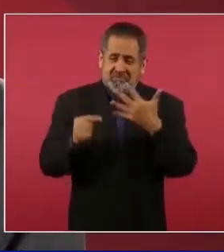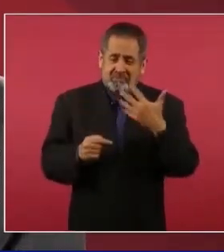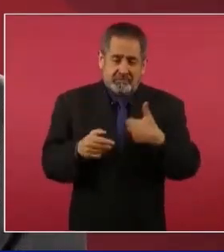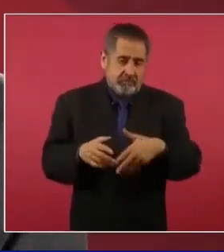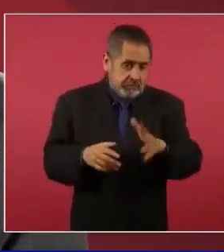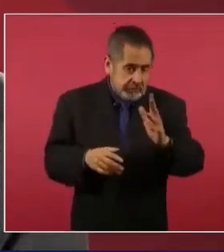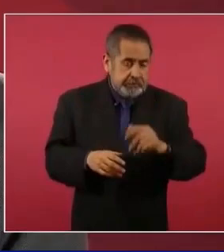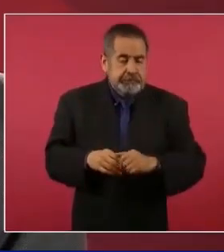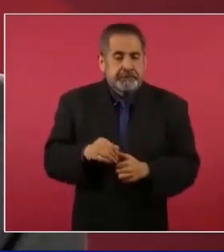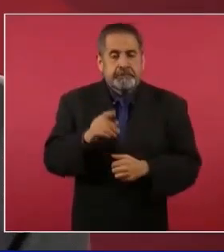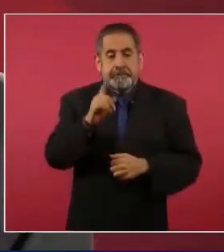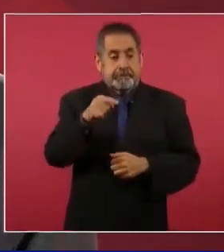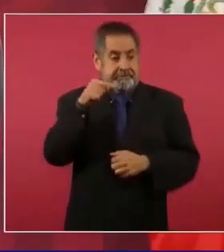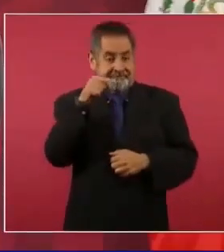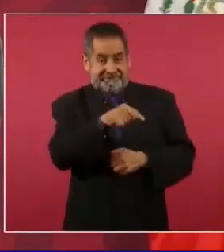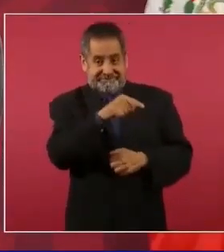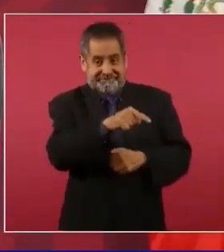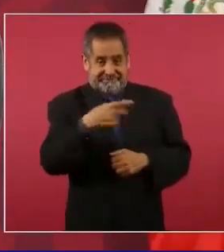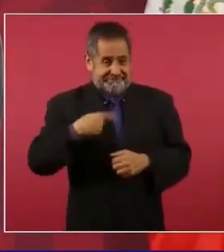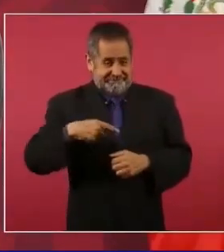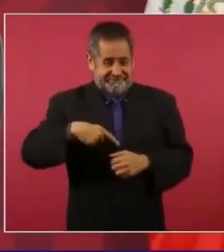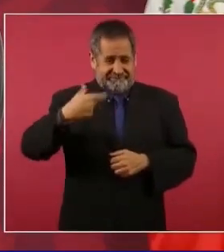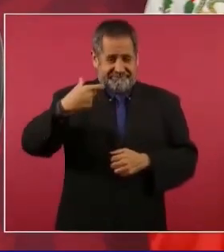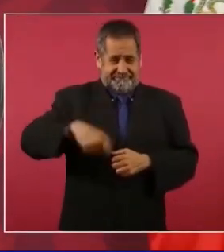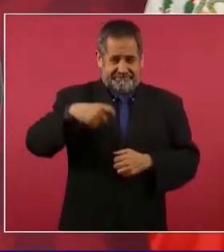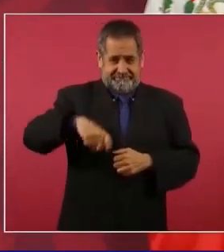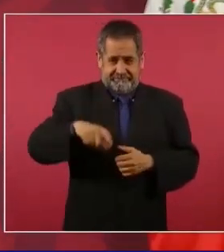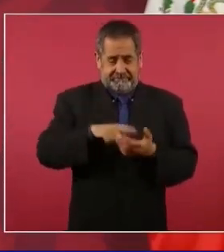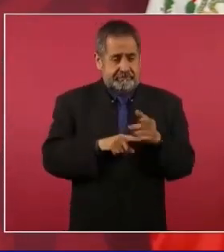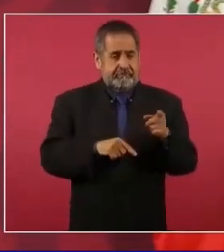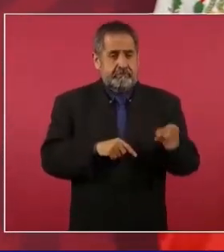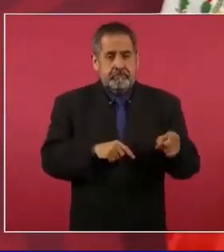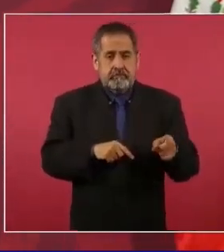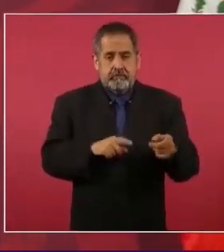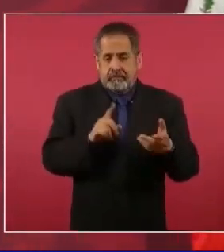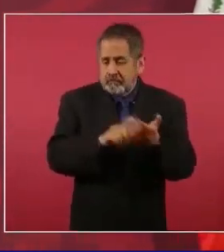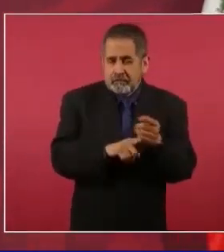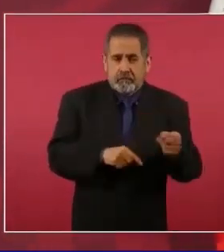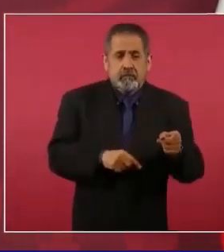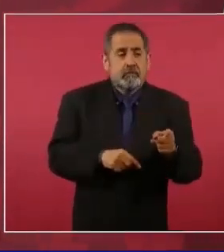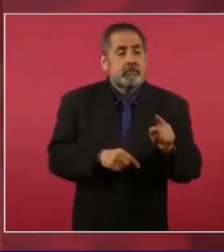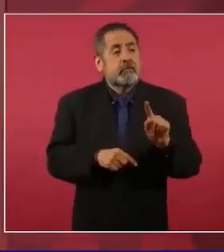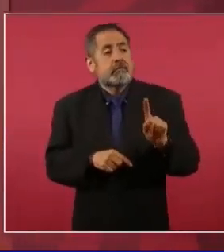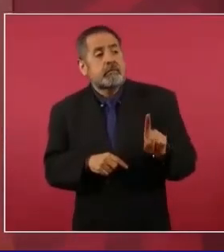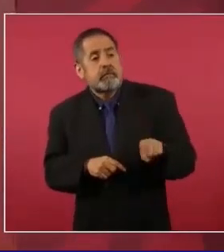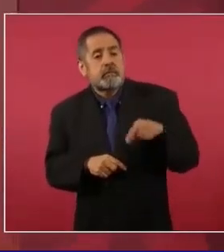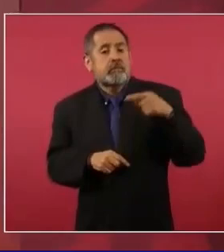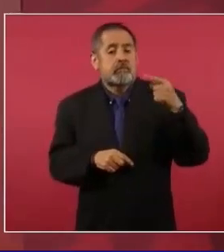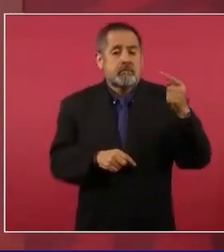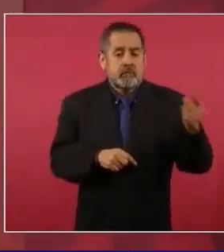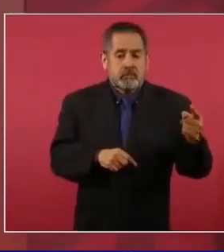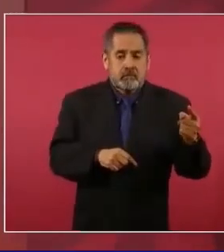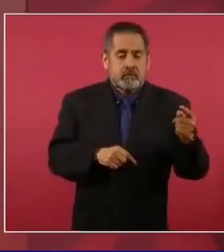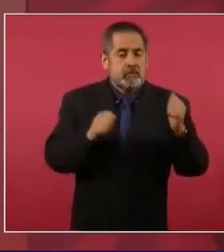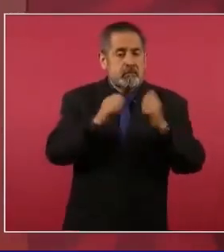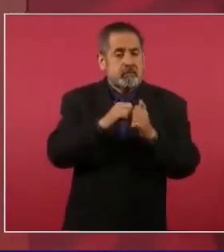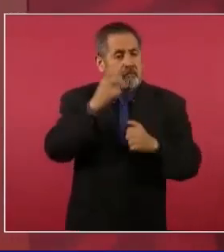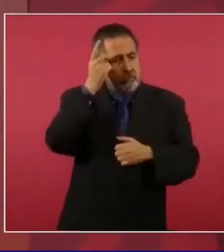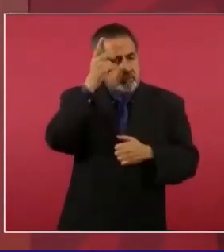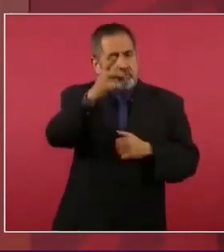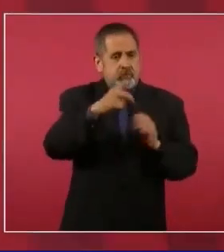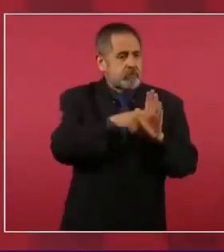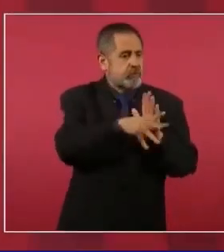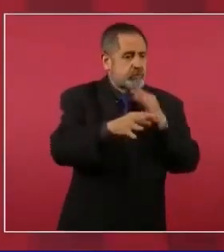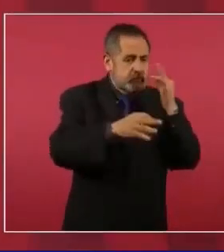Ah, pero ese cacique tenía relación con los dueños de los